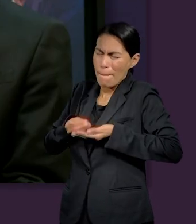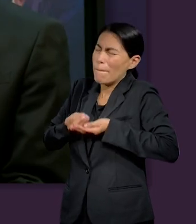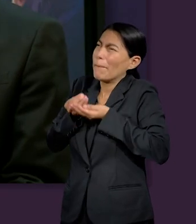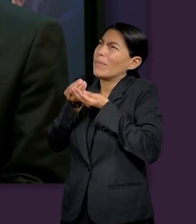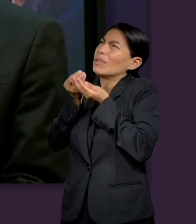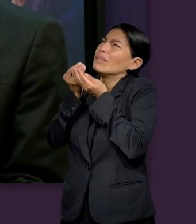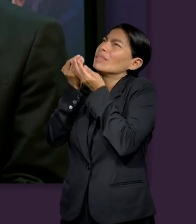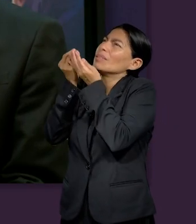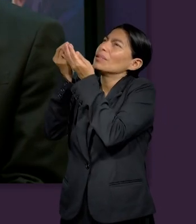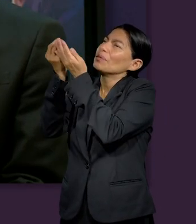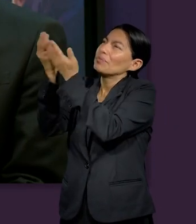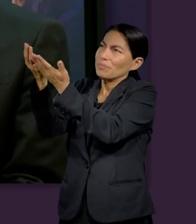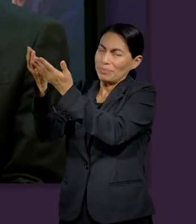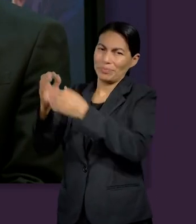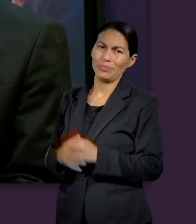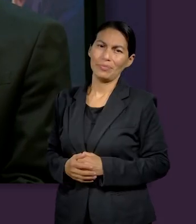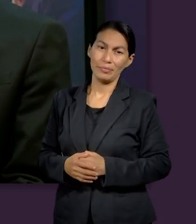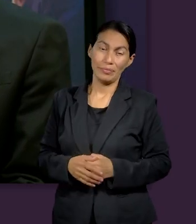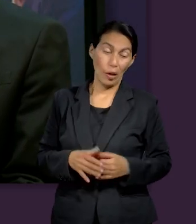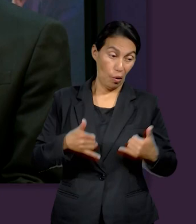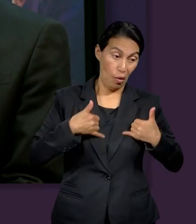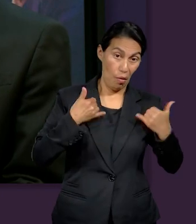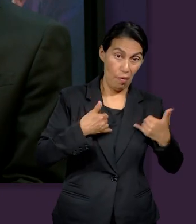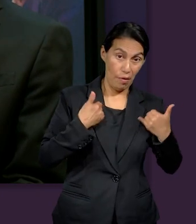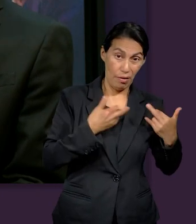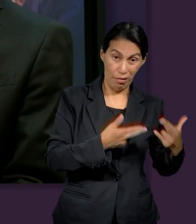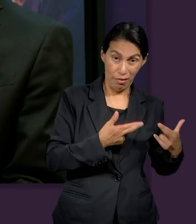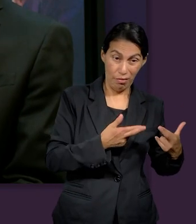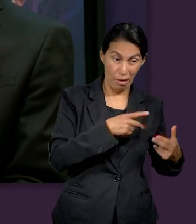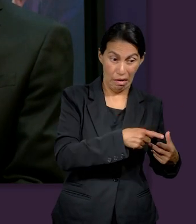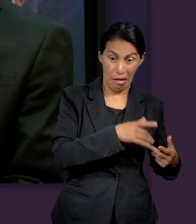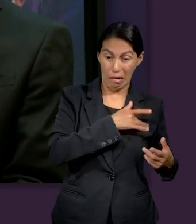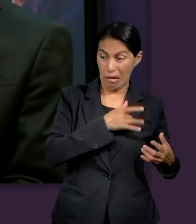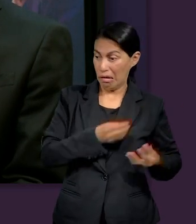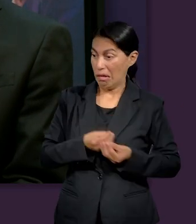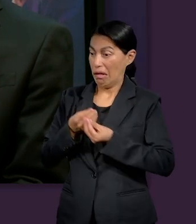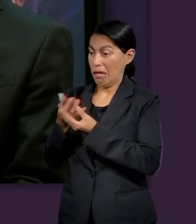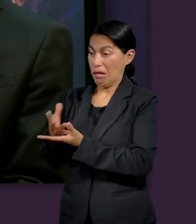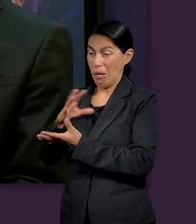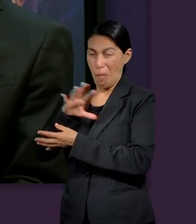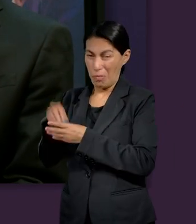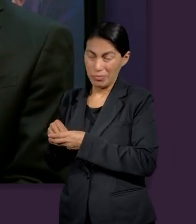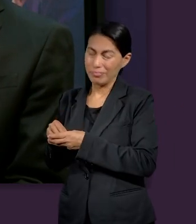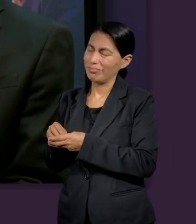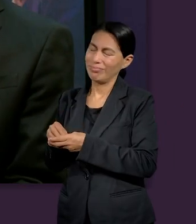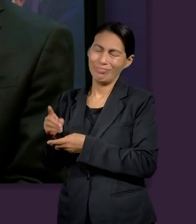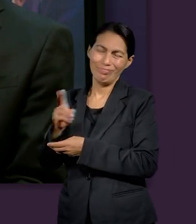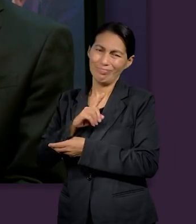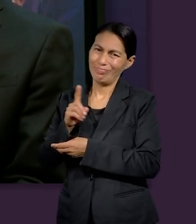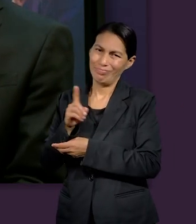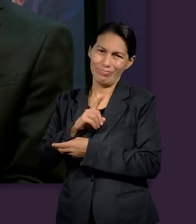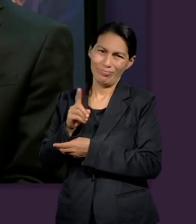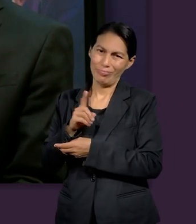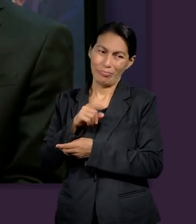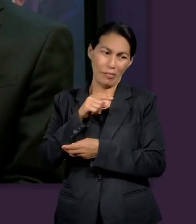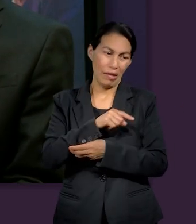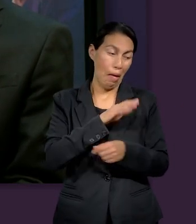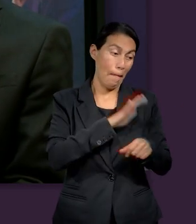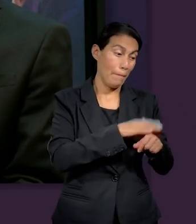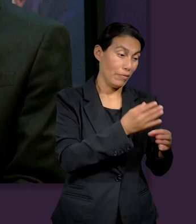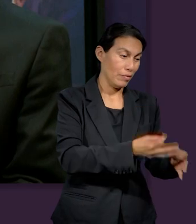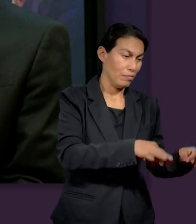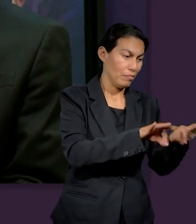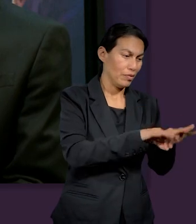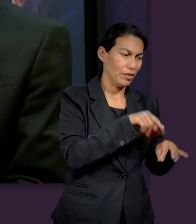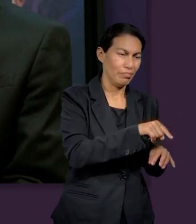y podemos ver que el joven rico no estaba entregado completamente al final él no no